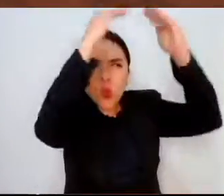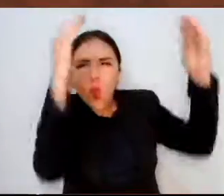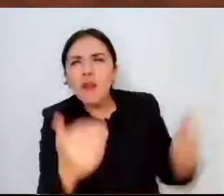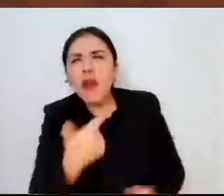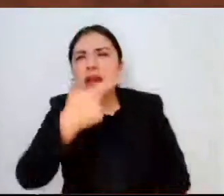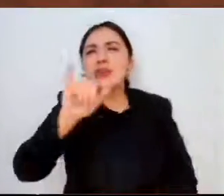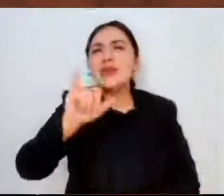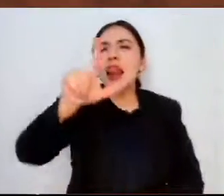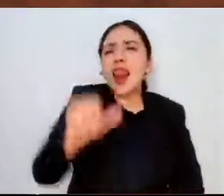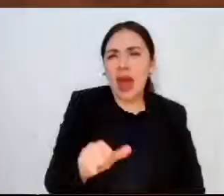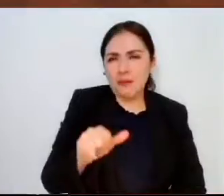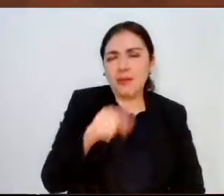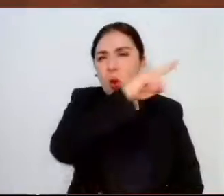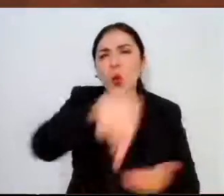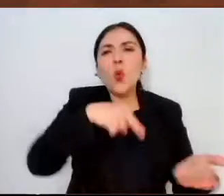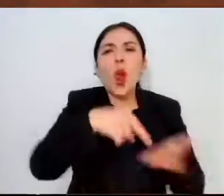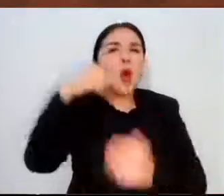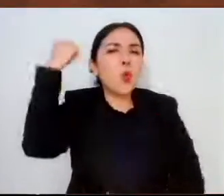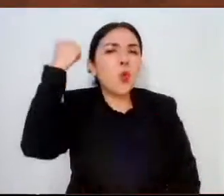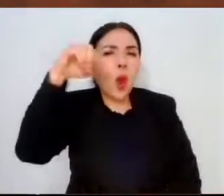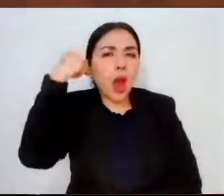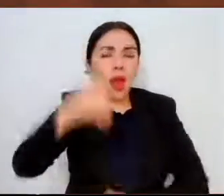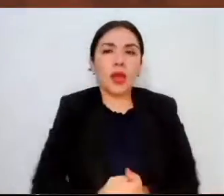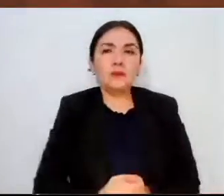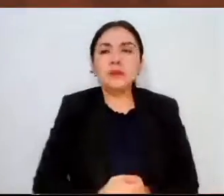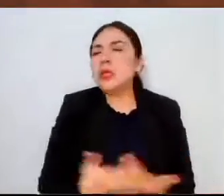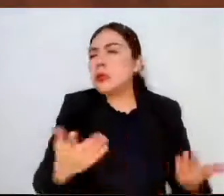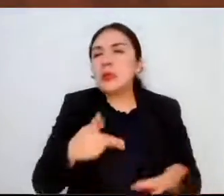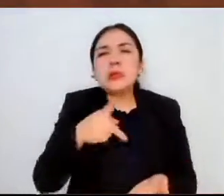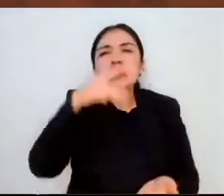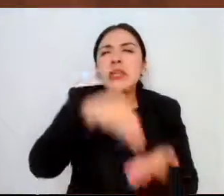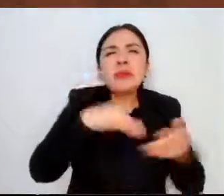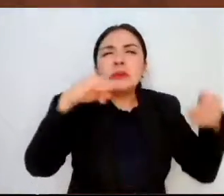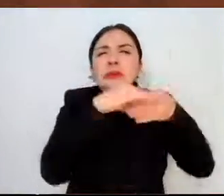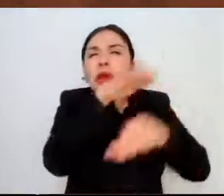Naquits, en Oaxaca, a unos kilómetros de Mitla.